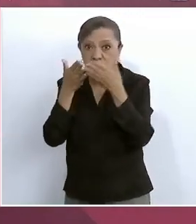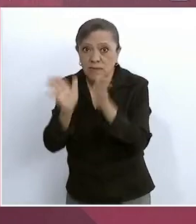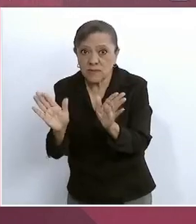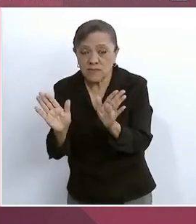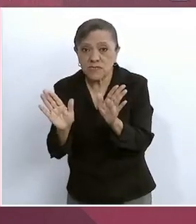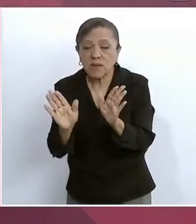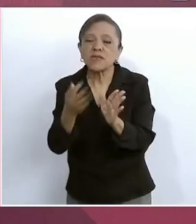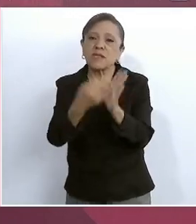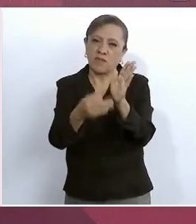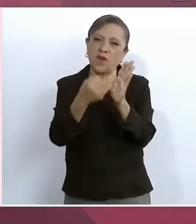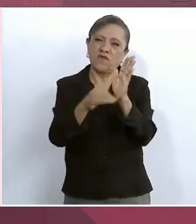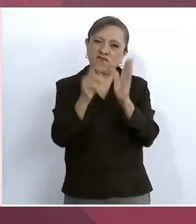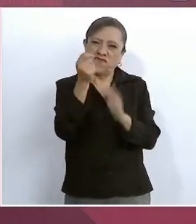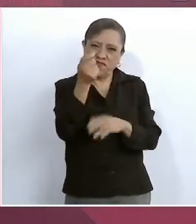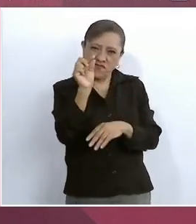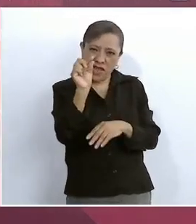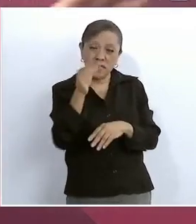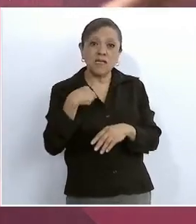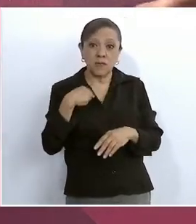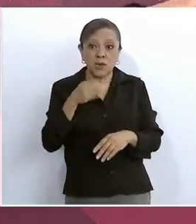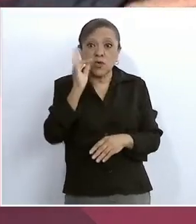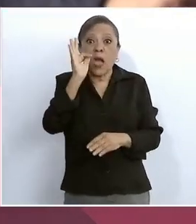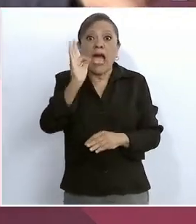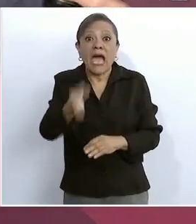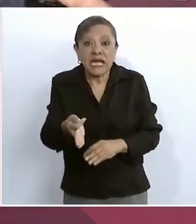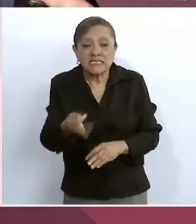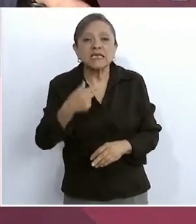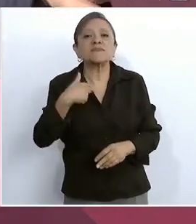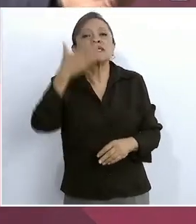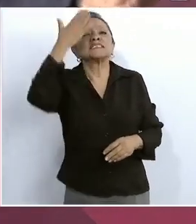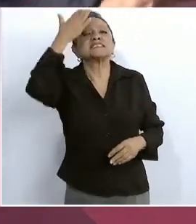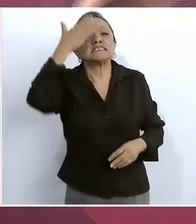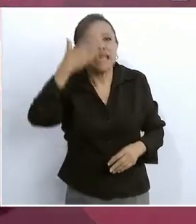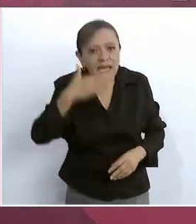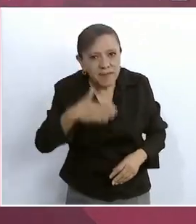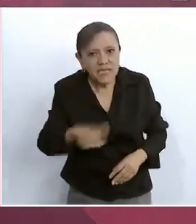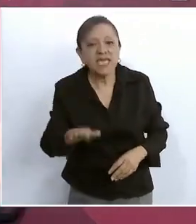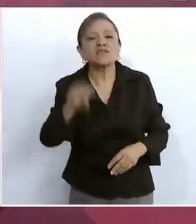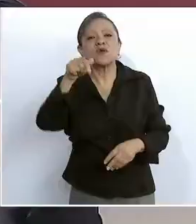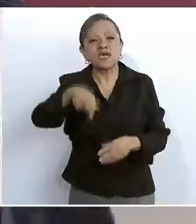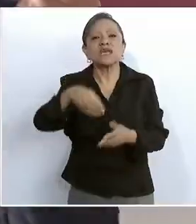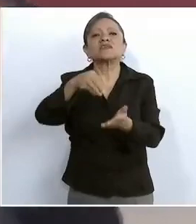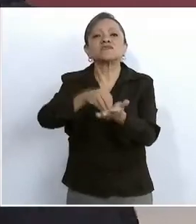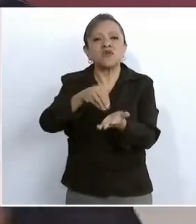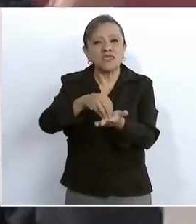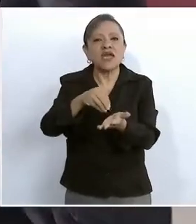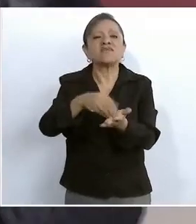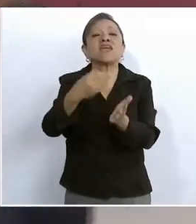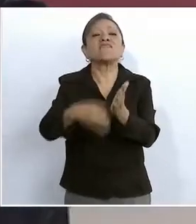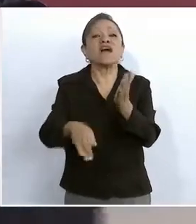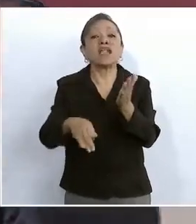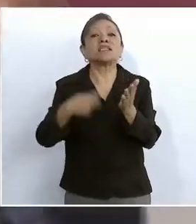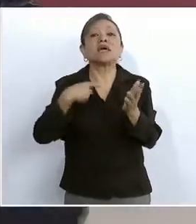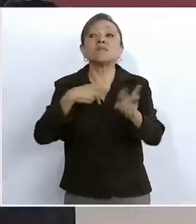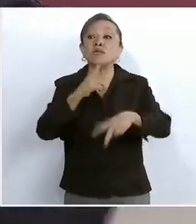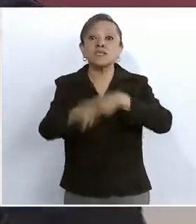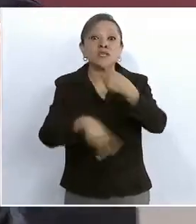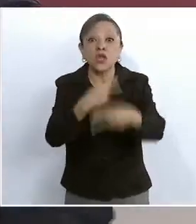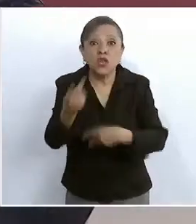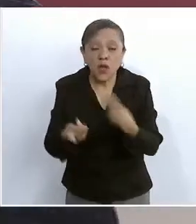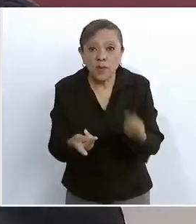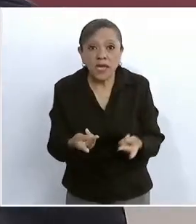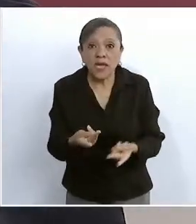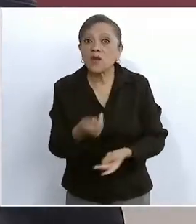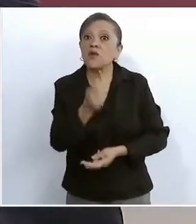Entonces, les acepté a sabiendas de que todavía falta porque si no vengo no le meten más.